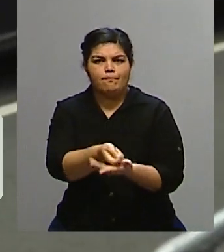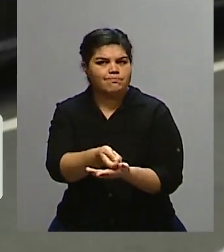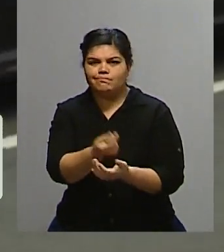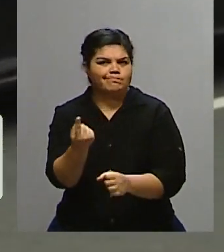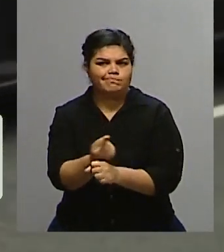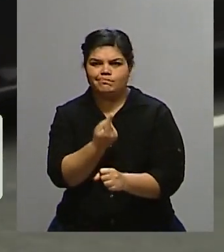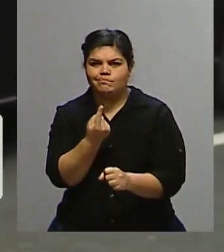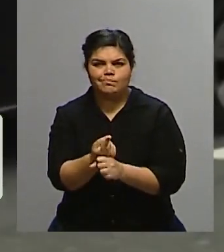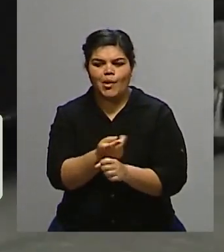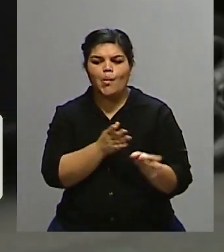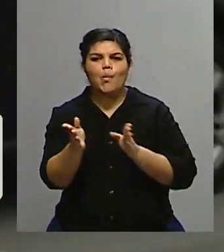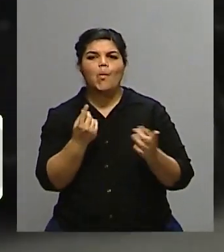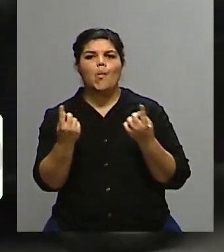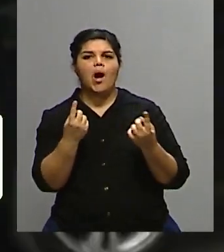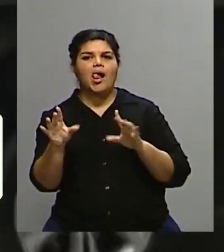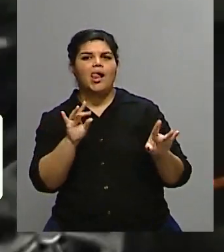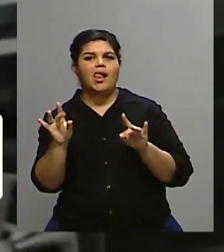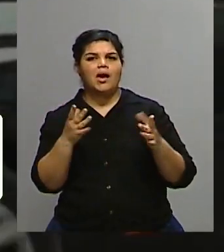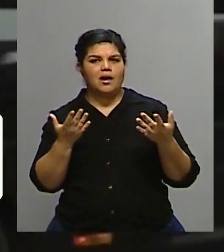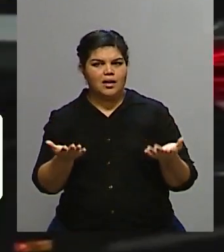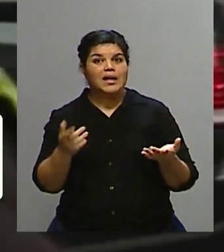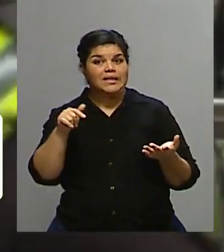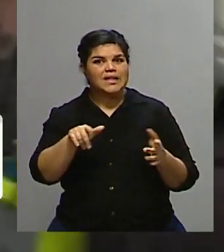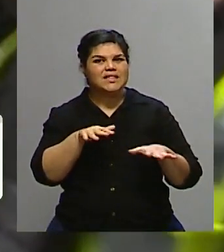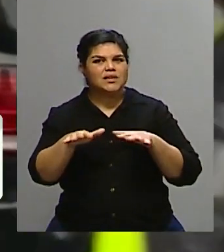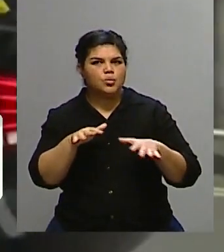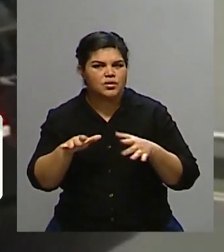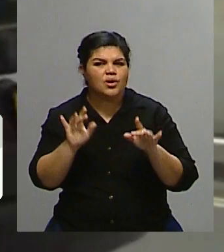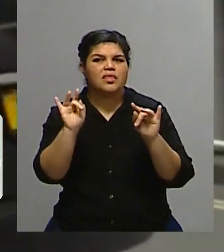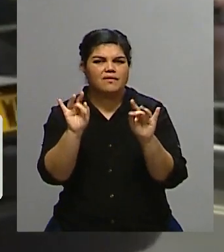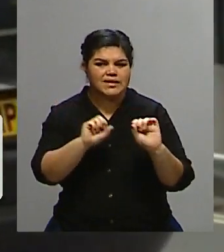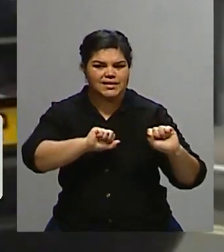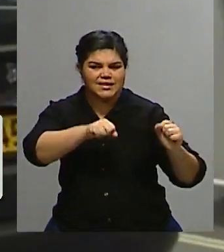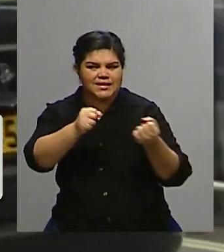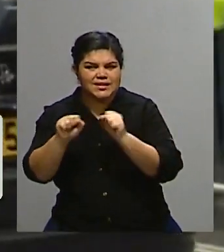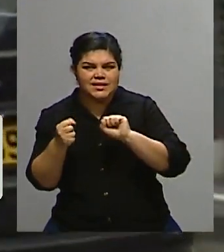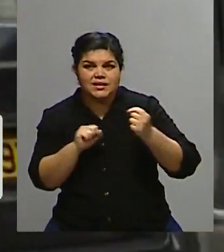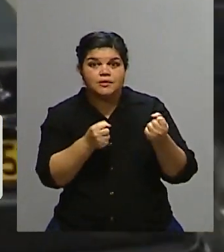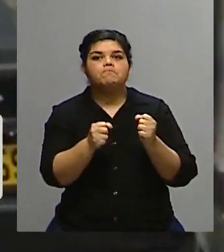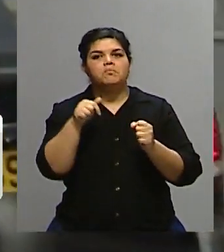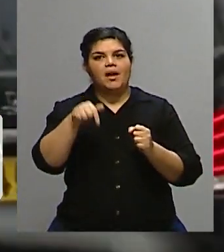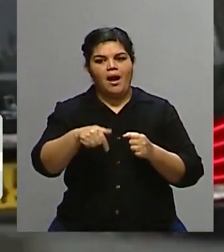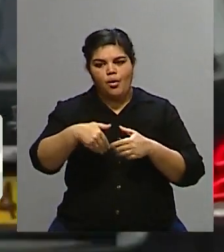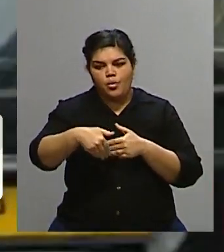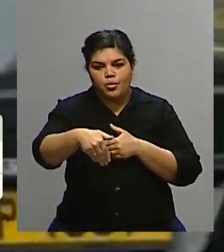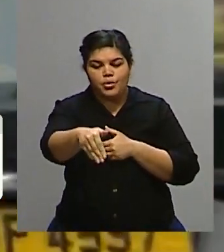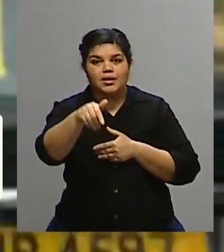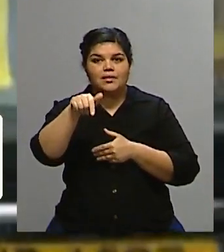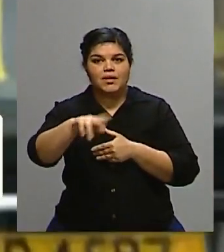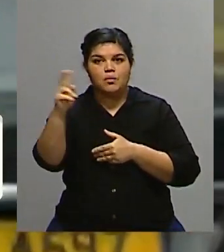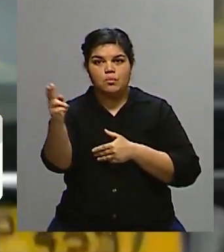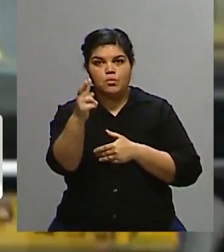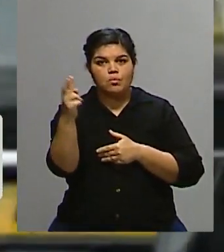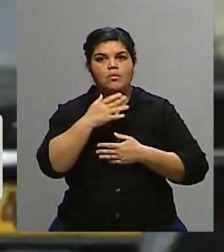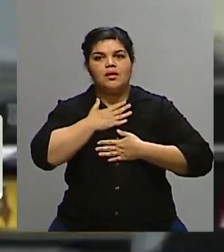anticipado, ya los británicos están sufriendo la inflación todos